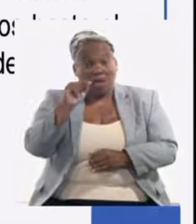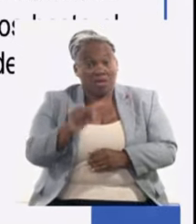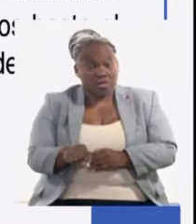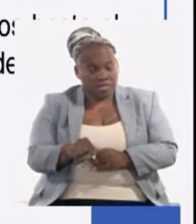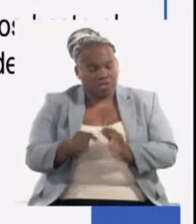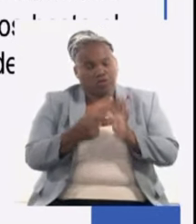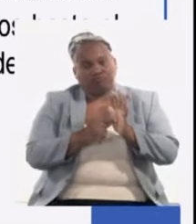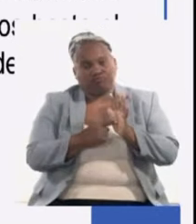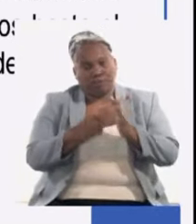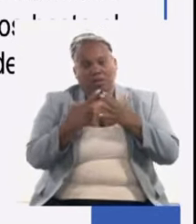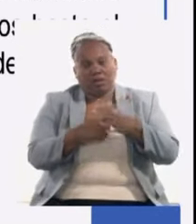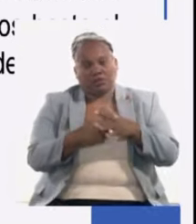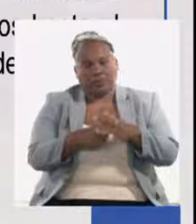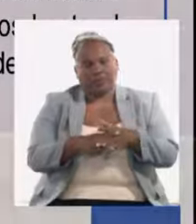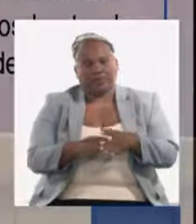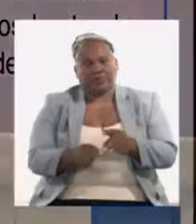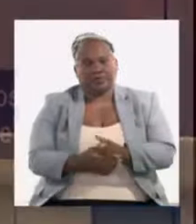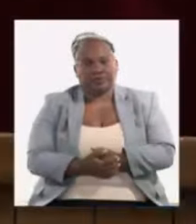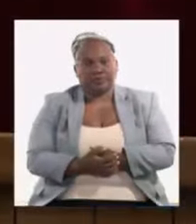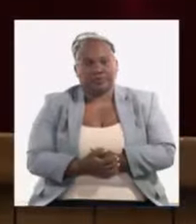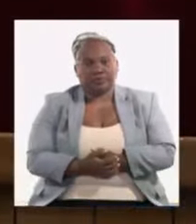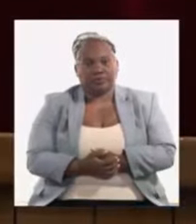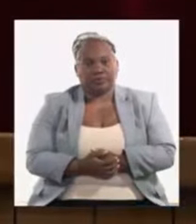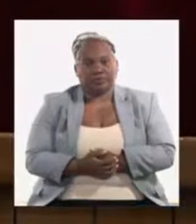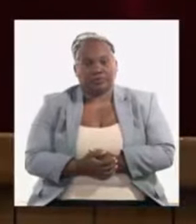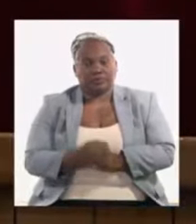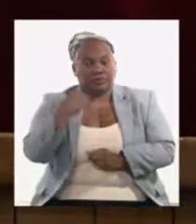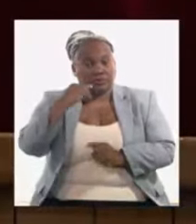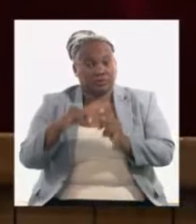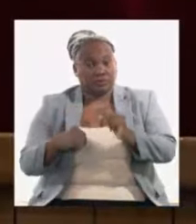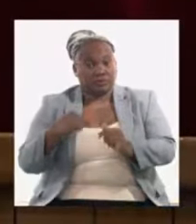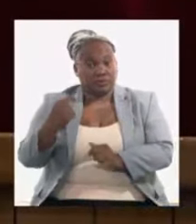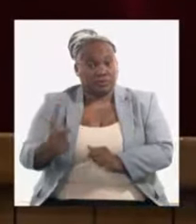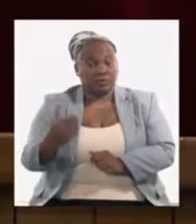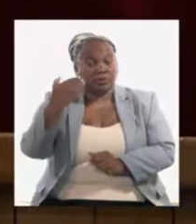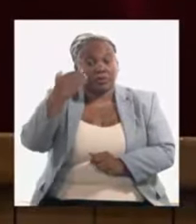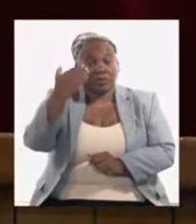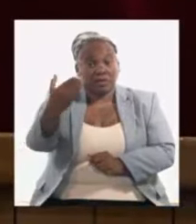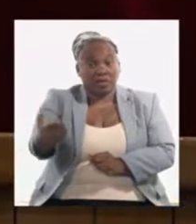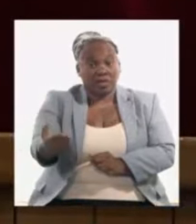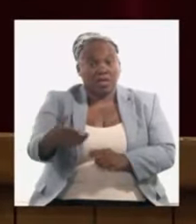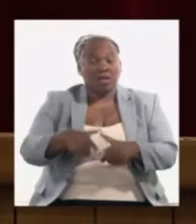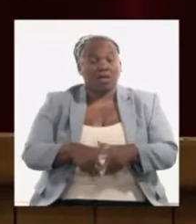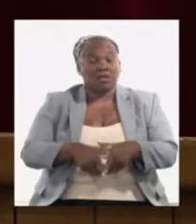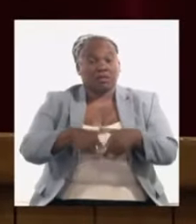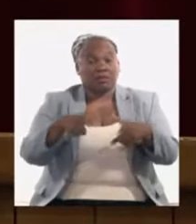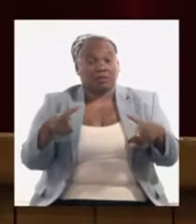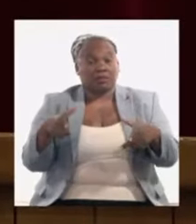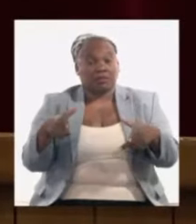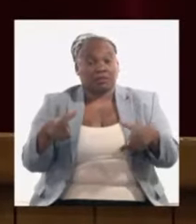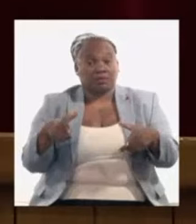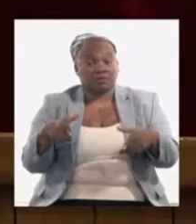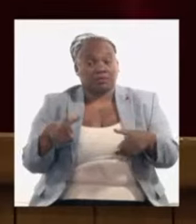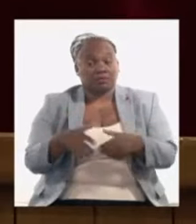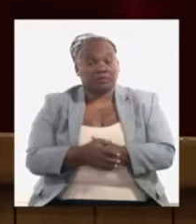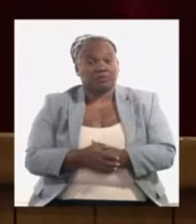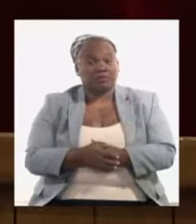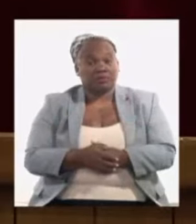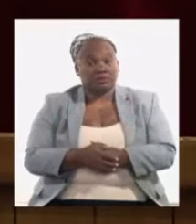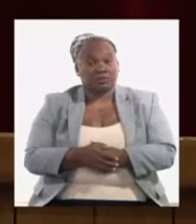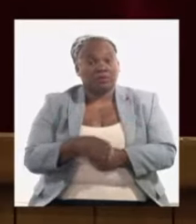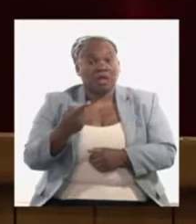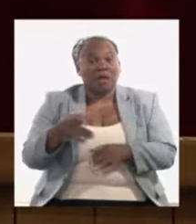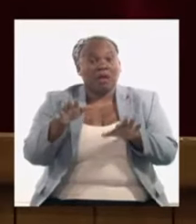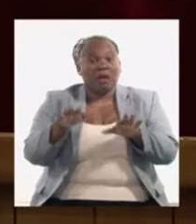lo hemos dado por cerrado el próximo año estamos proyectando un crecimiento o más bien estamos proyectando detener